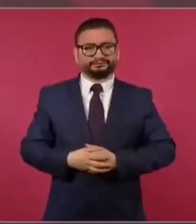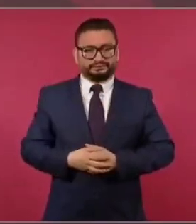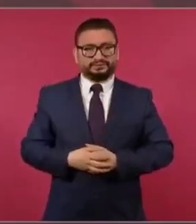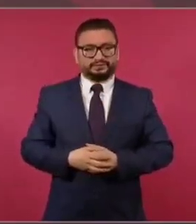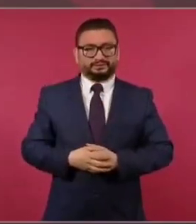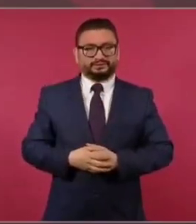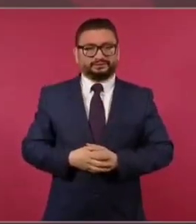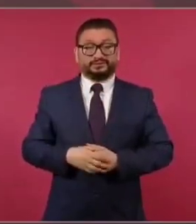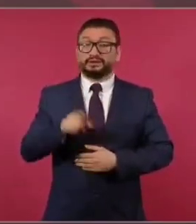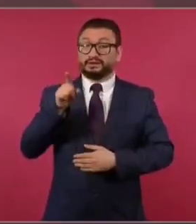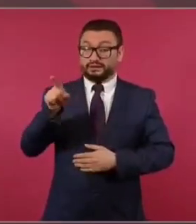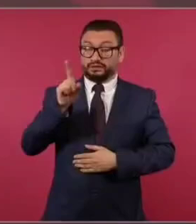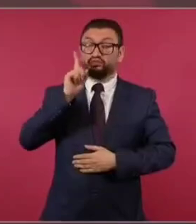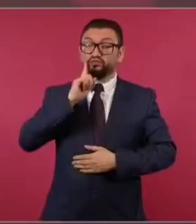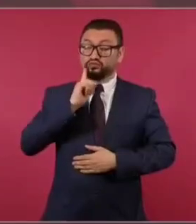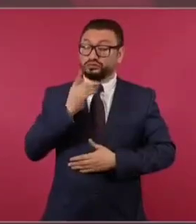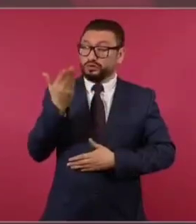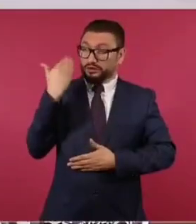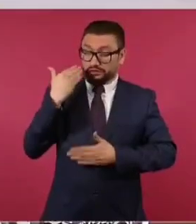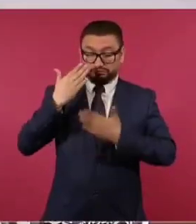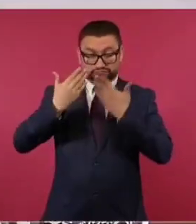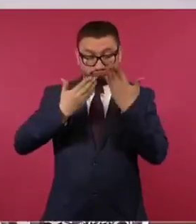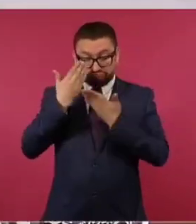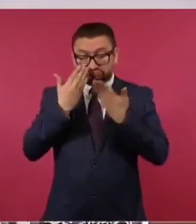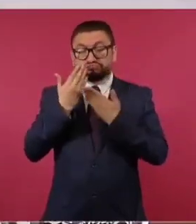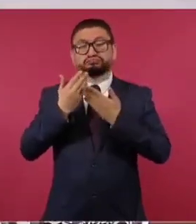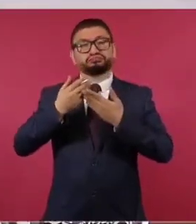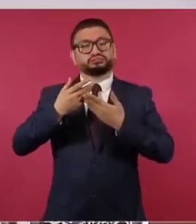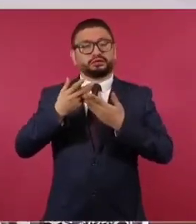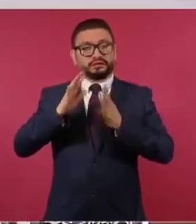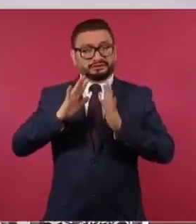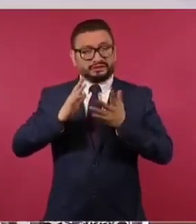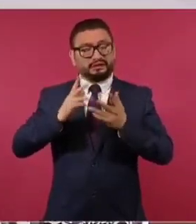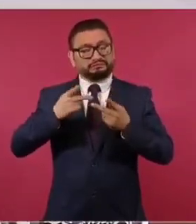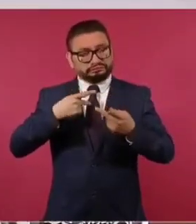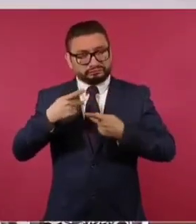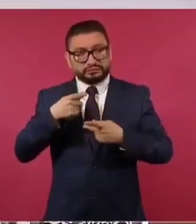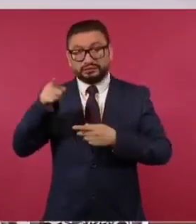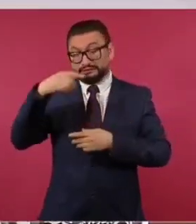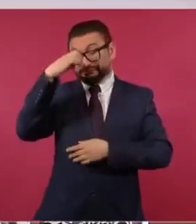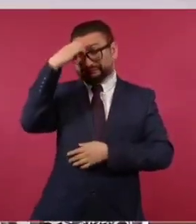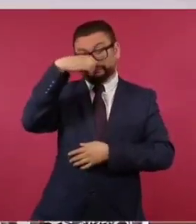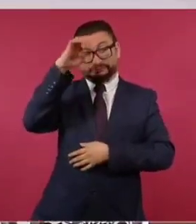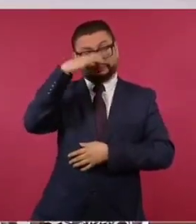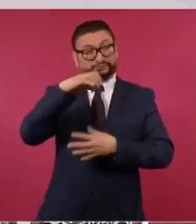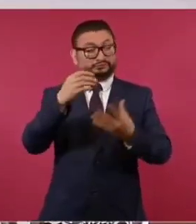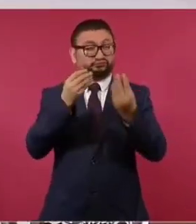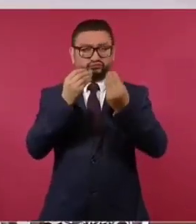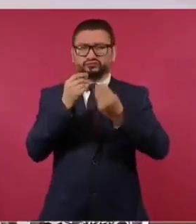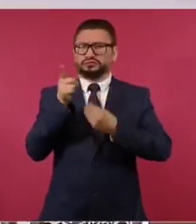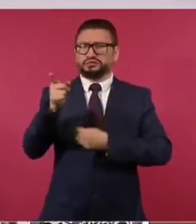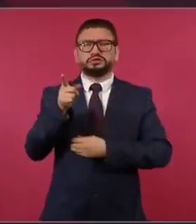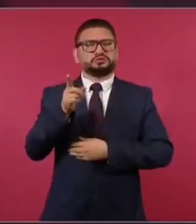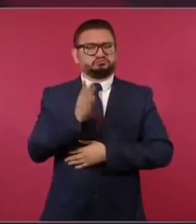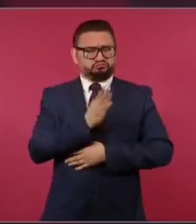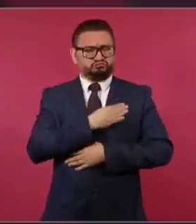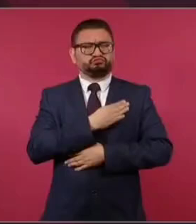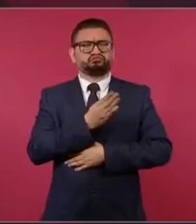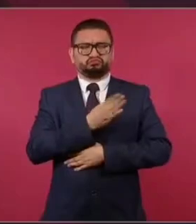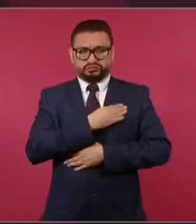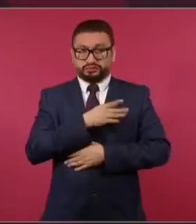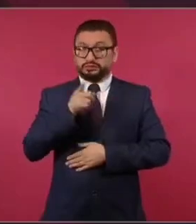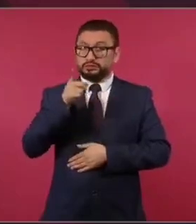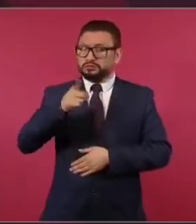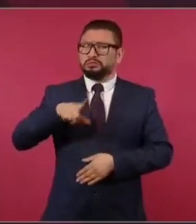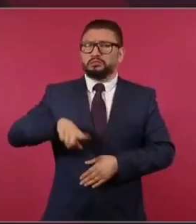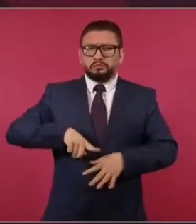una mujer preparada, con mucha experiencia, muy buena como servidora